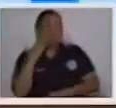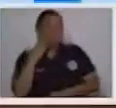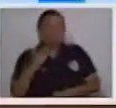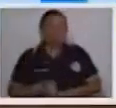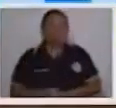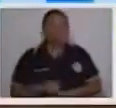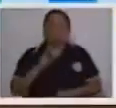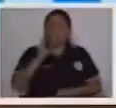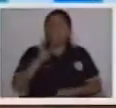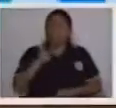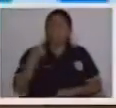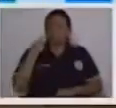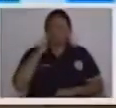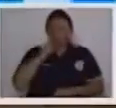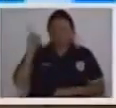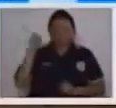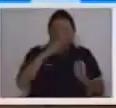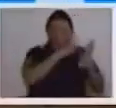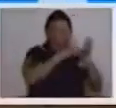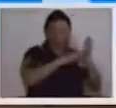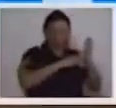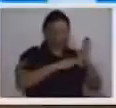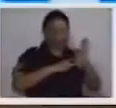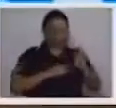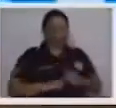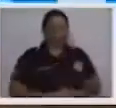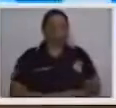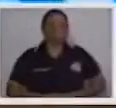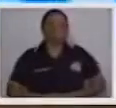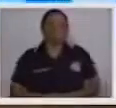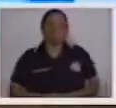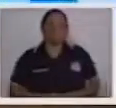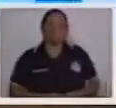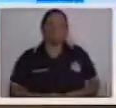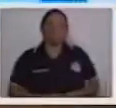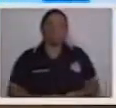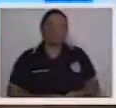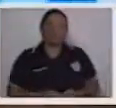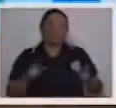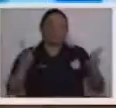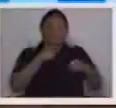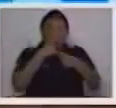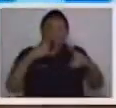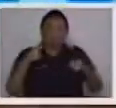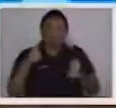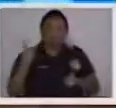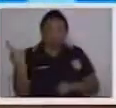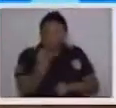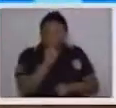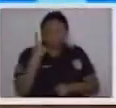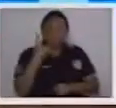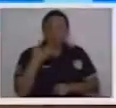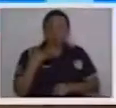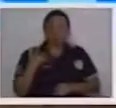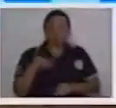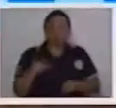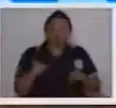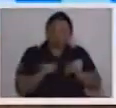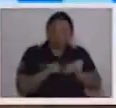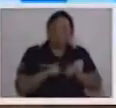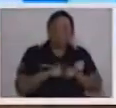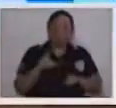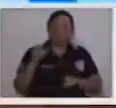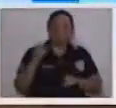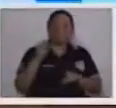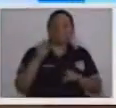de iniciar, como siempre, la van a aprender junto a nosotros. Vamos a cantarla todos juntos. Aparece la letra que se les quede.